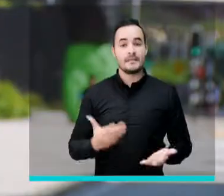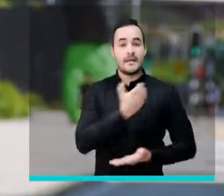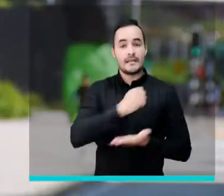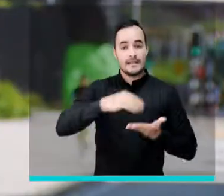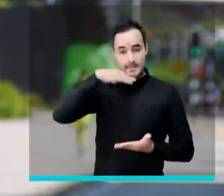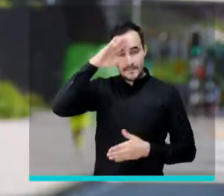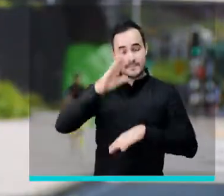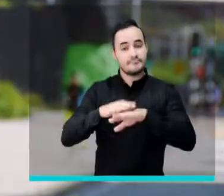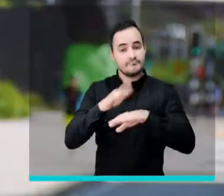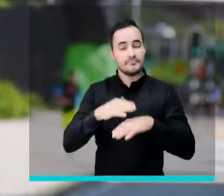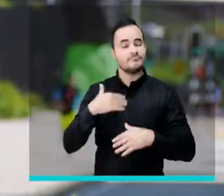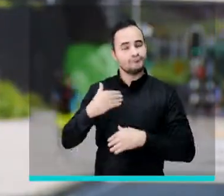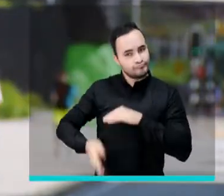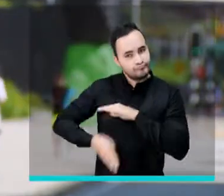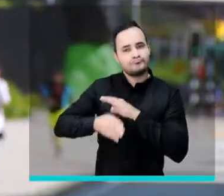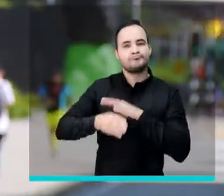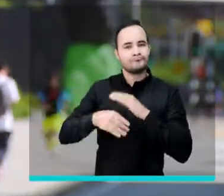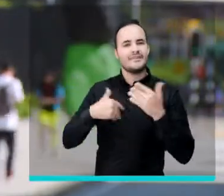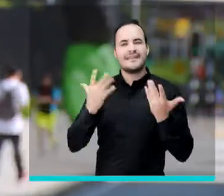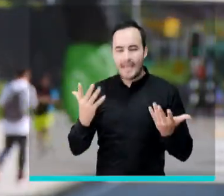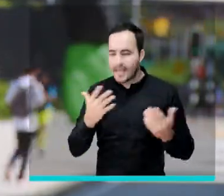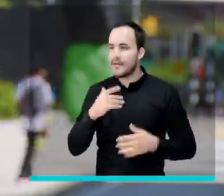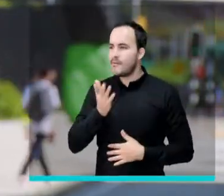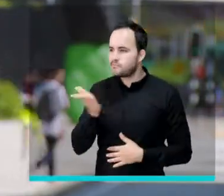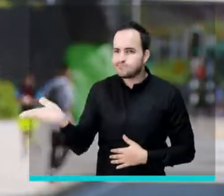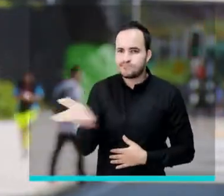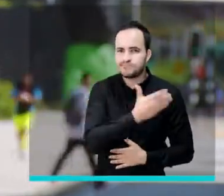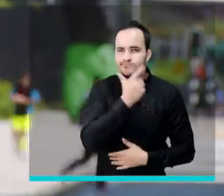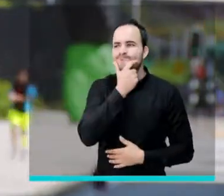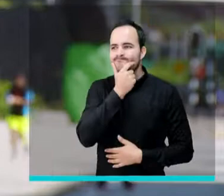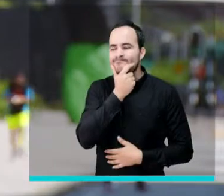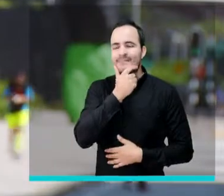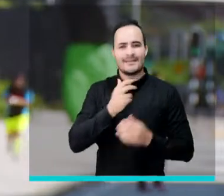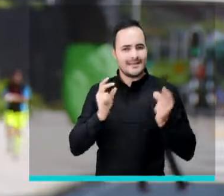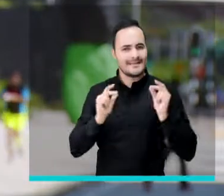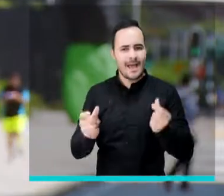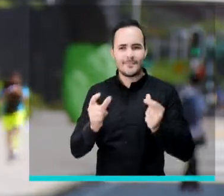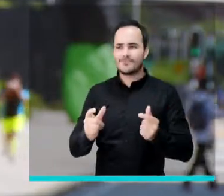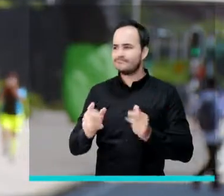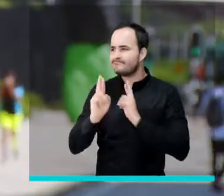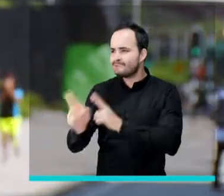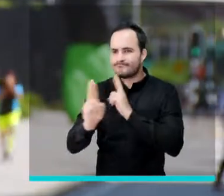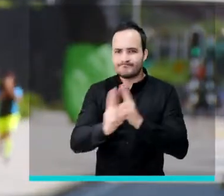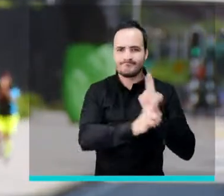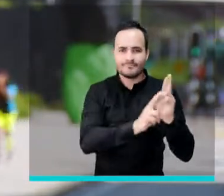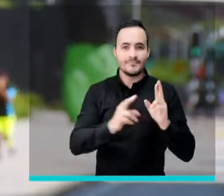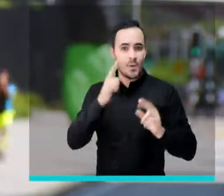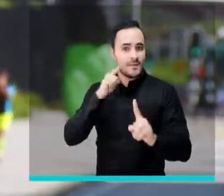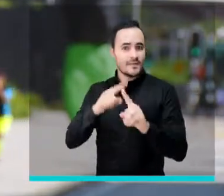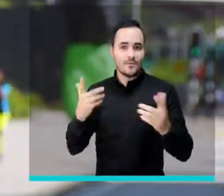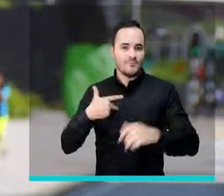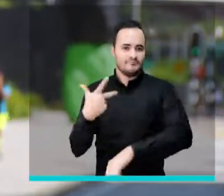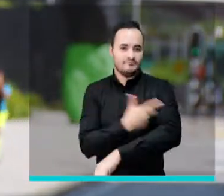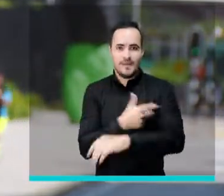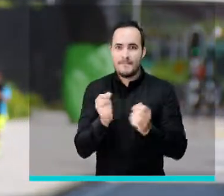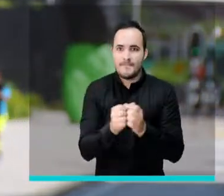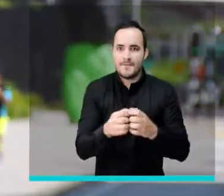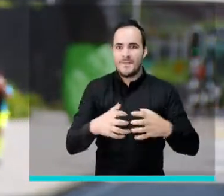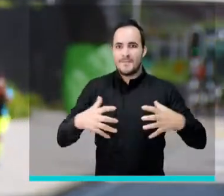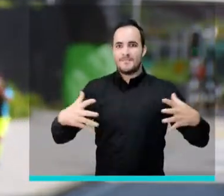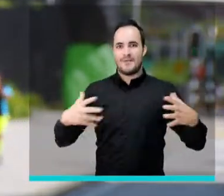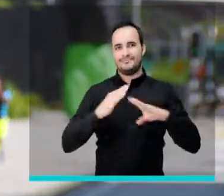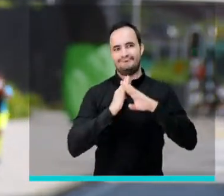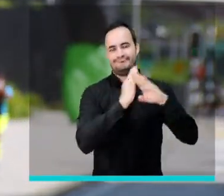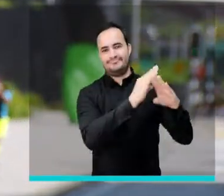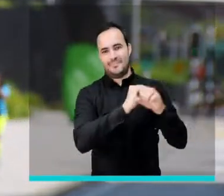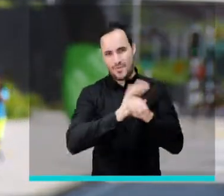La Alcaldía de Medellín continúa ampliando su capacidad de respuesta para cumplir de manera oportuna y efectiva con el proceso de inmunización de la ciudad